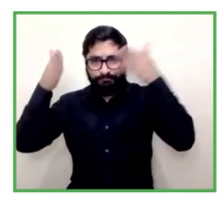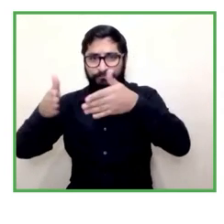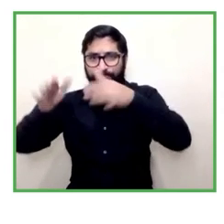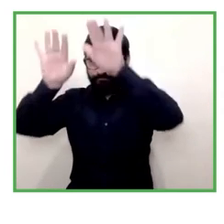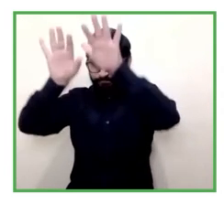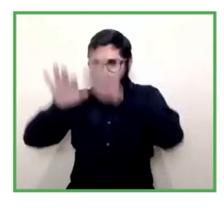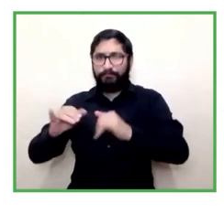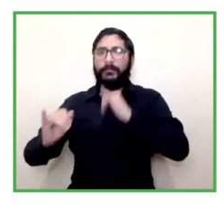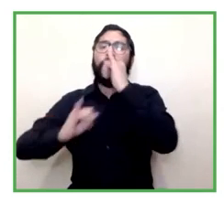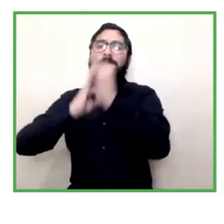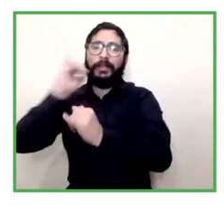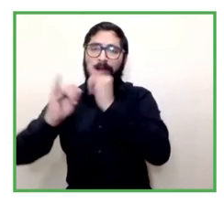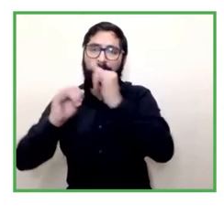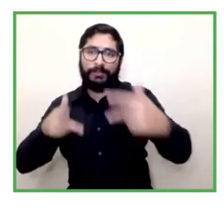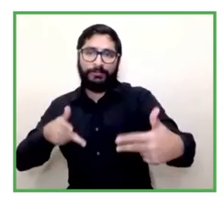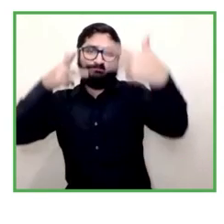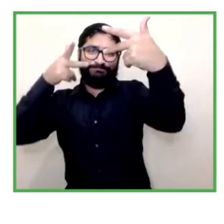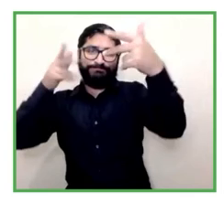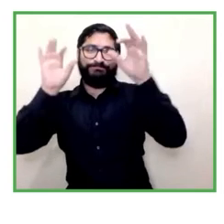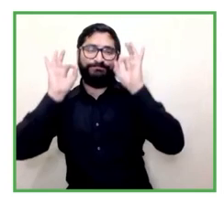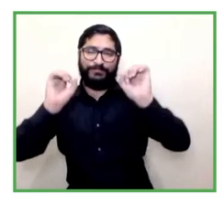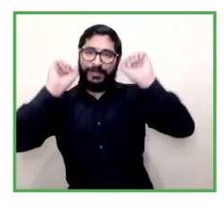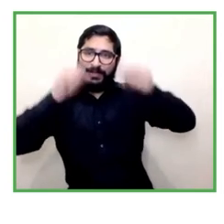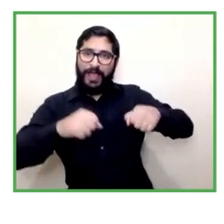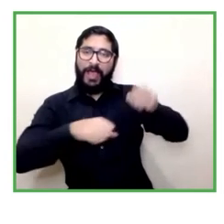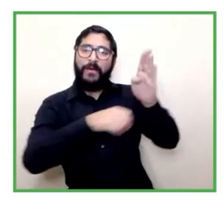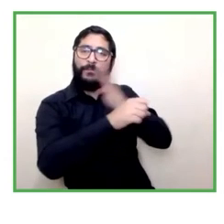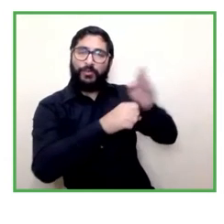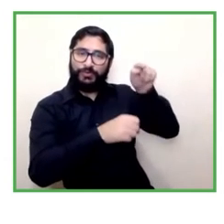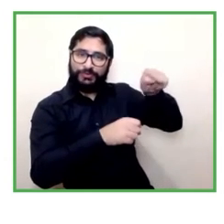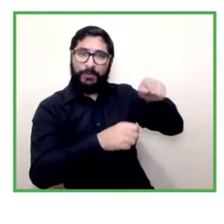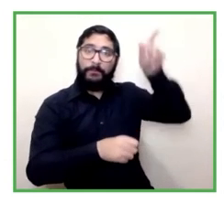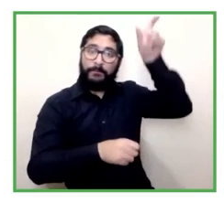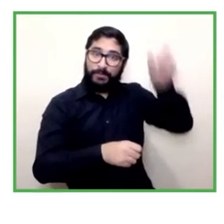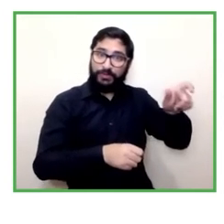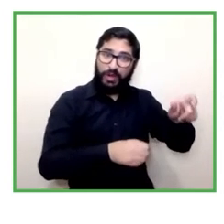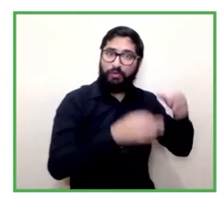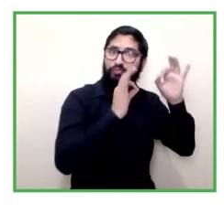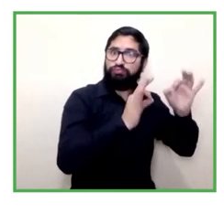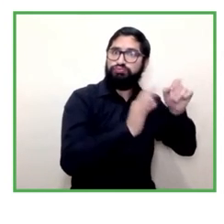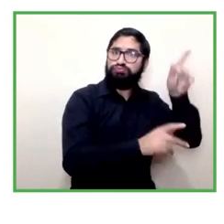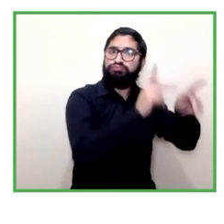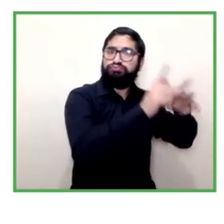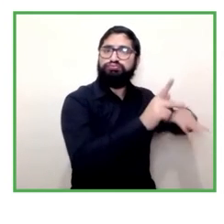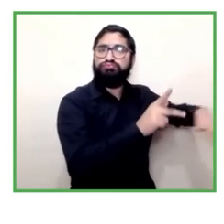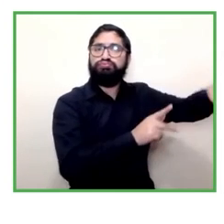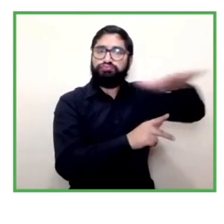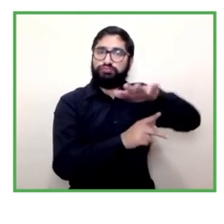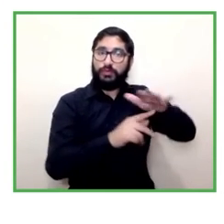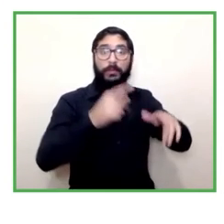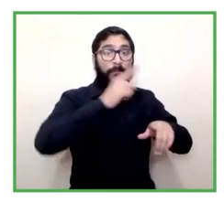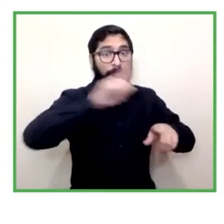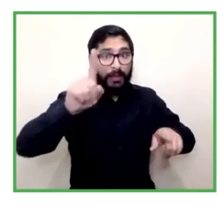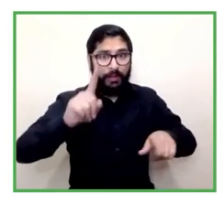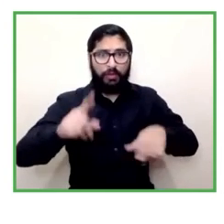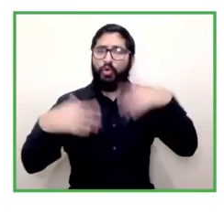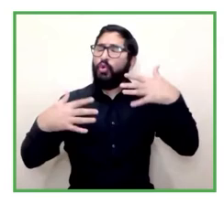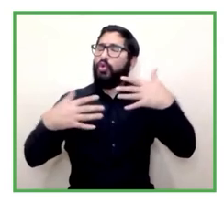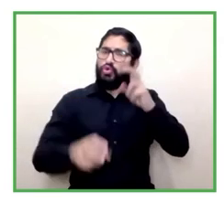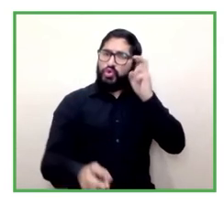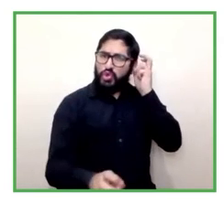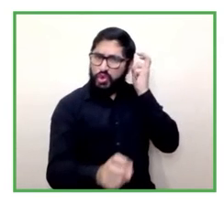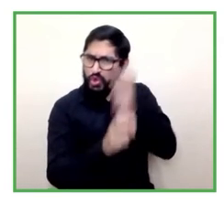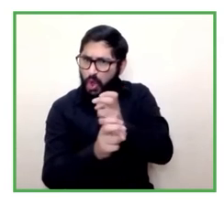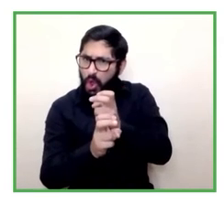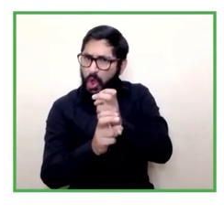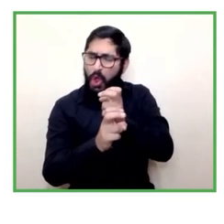las empresas haciendo acompañamiento a nuestros usuarios principalmente pero ha estado duro el desafío en el sentido que como les mencionaba en la